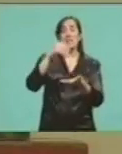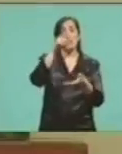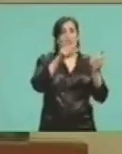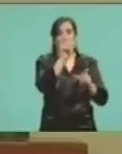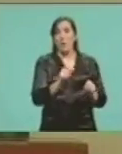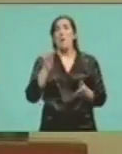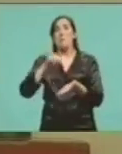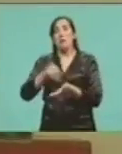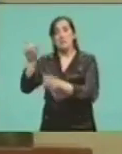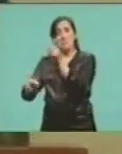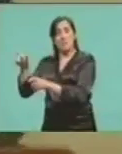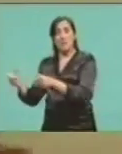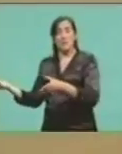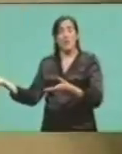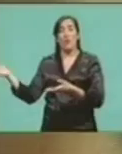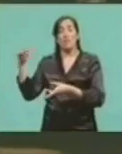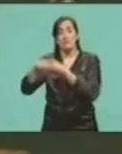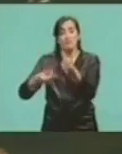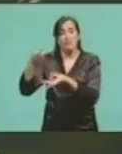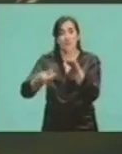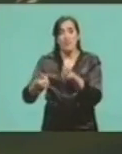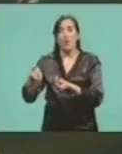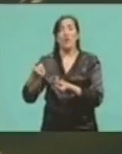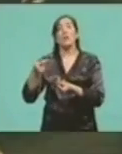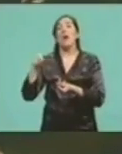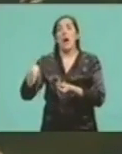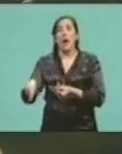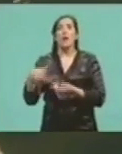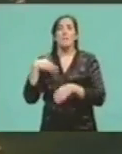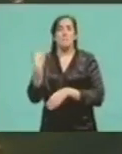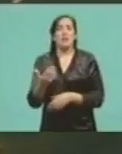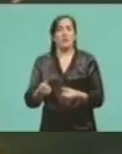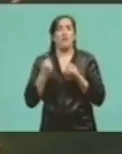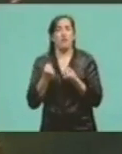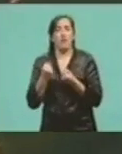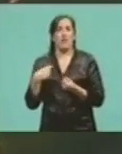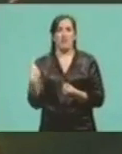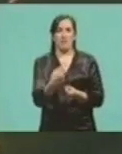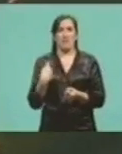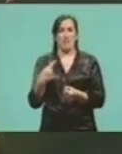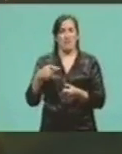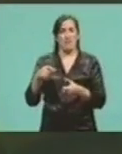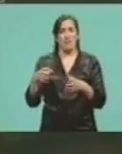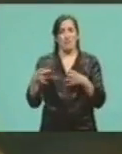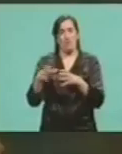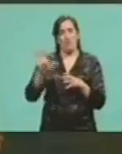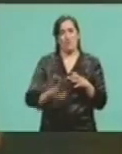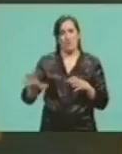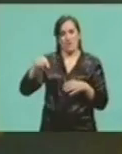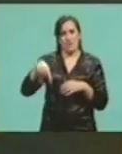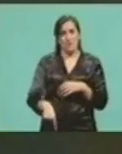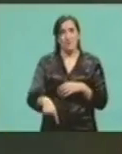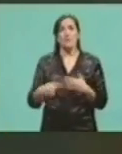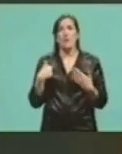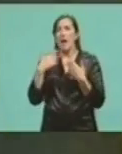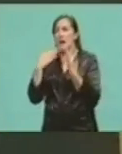cuanto más inclusión tengamos, más vamos a fortalecernos como región. Por eso yo agradezco tanto la presencia